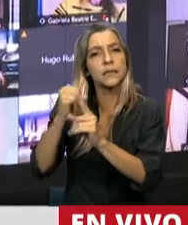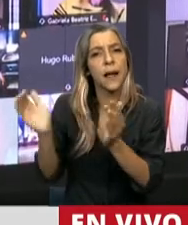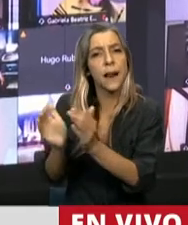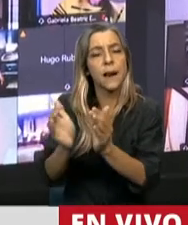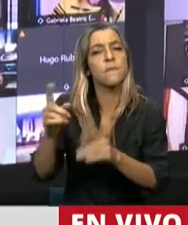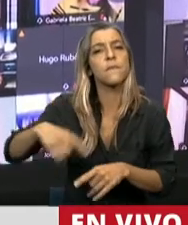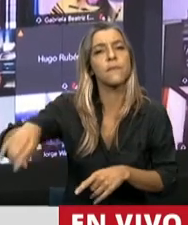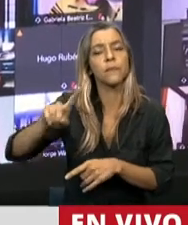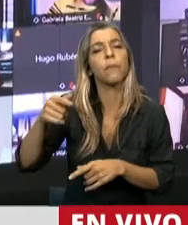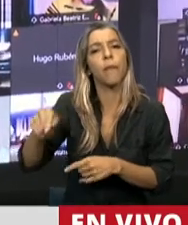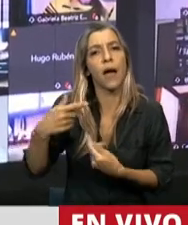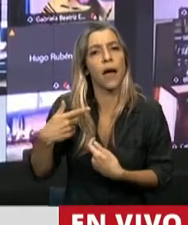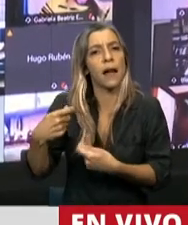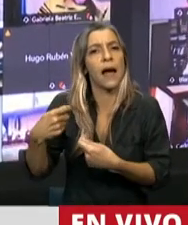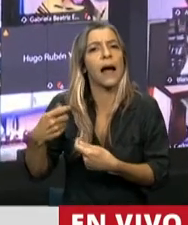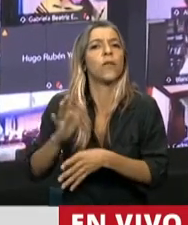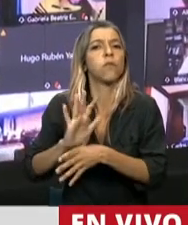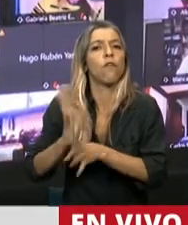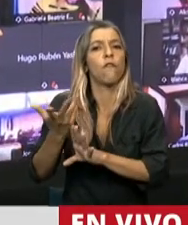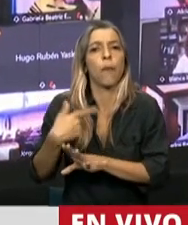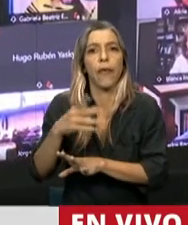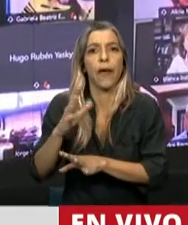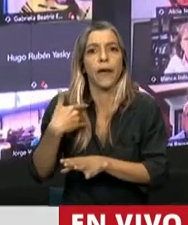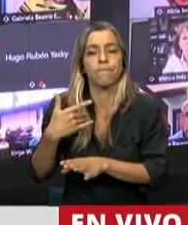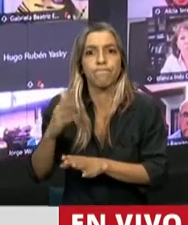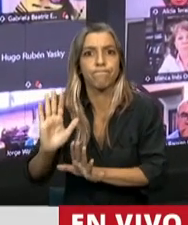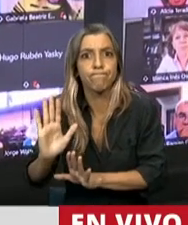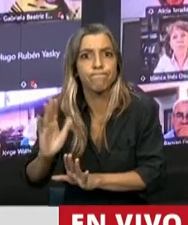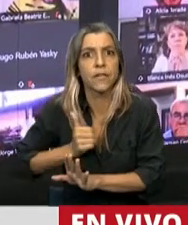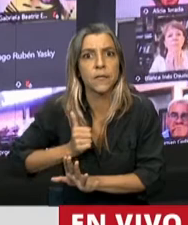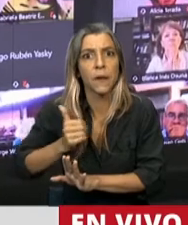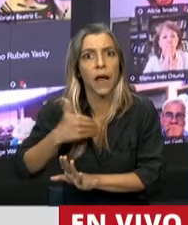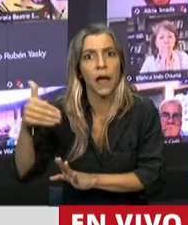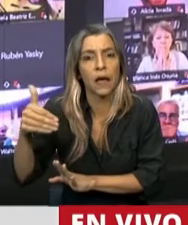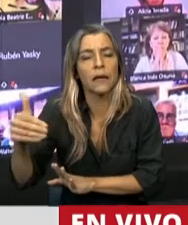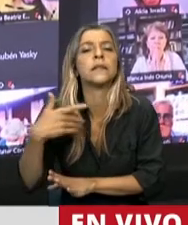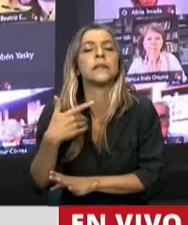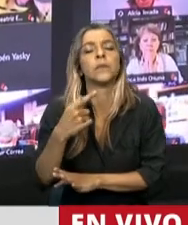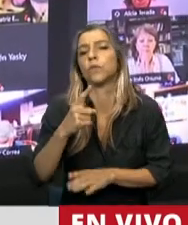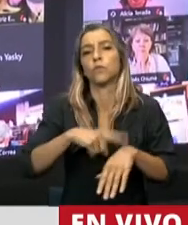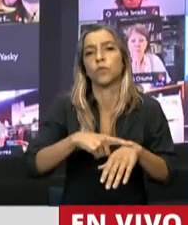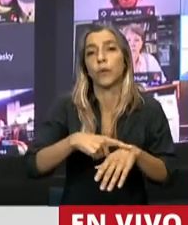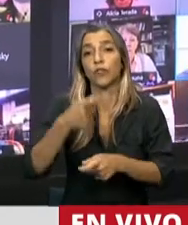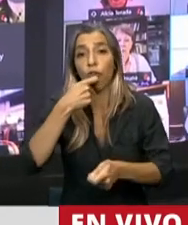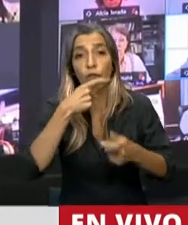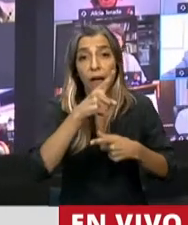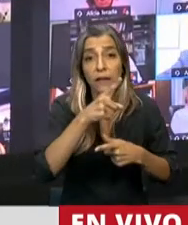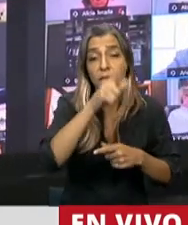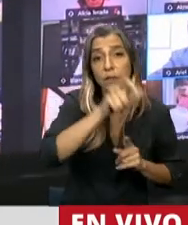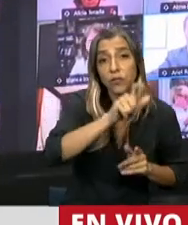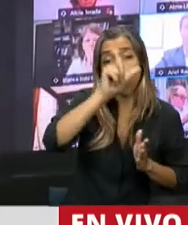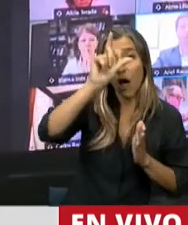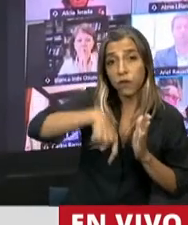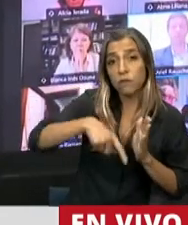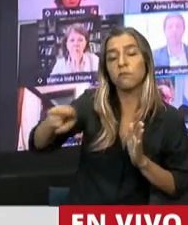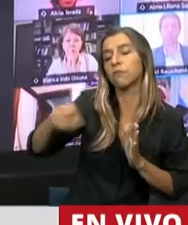con una baja de costo financiero. Ese costo financiero que implica el cobro en forma diferida respecto al momento de la venta. No es lo mismo